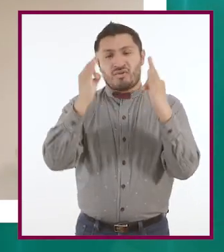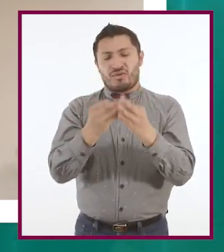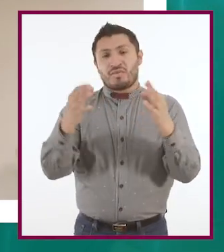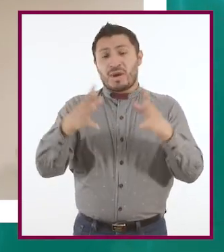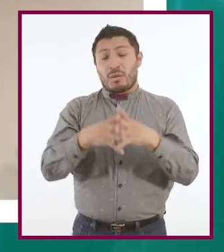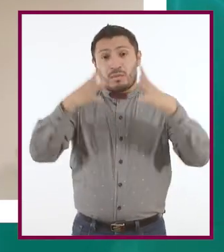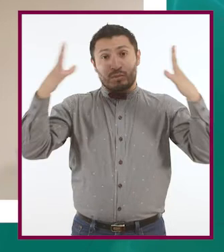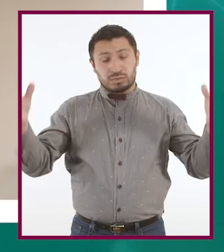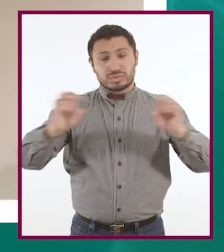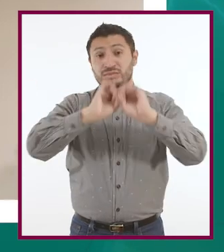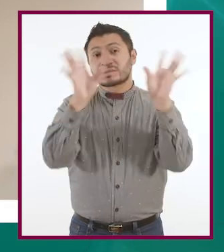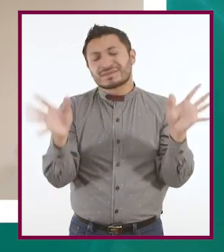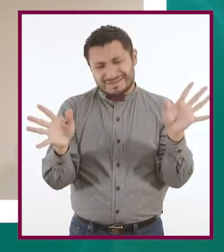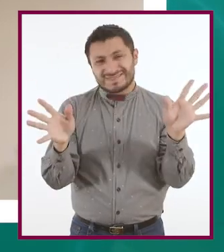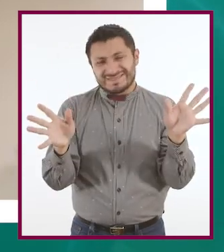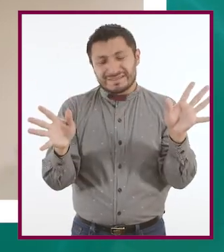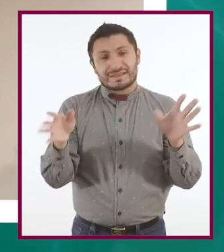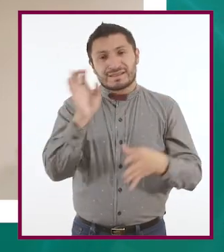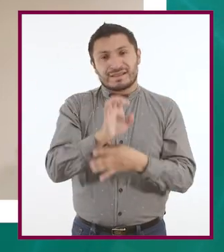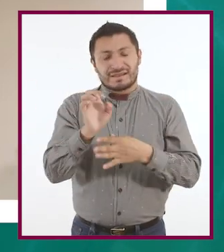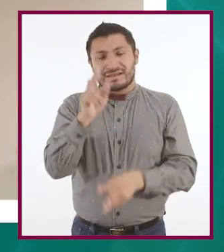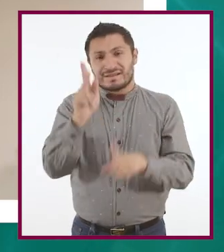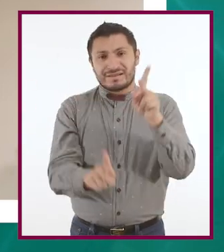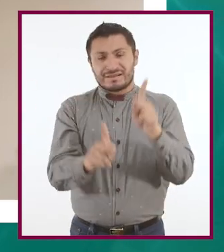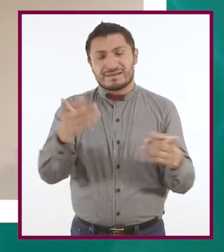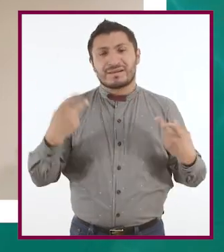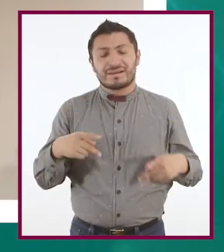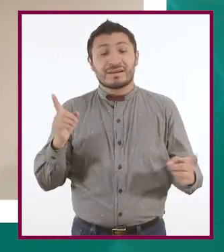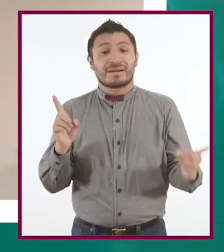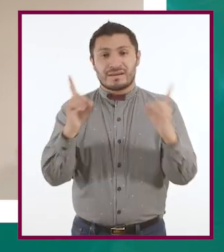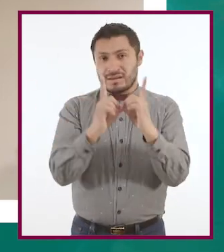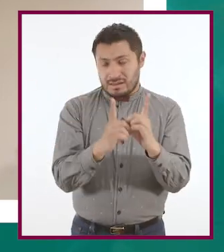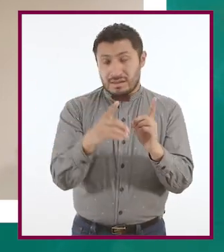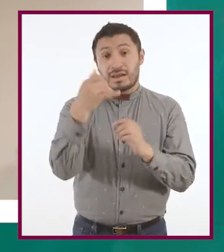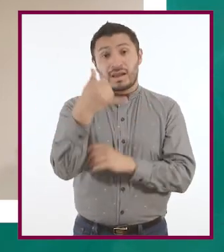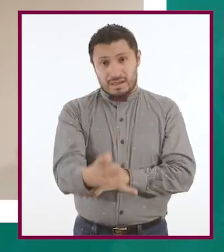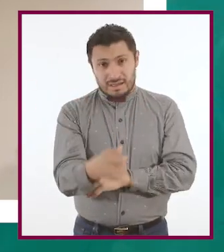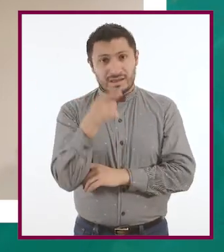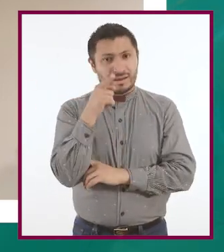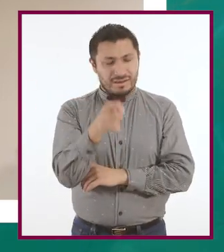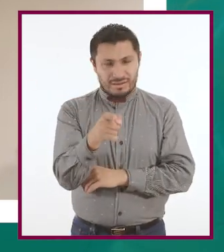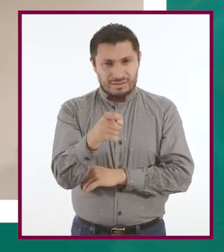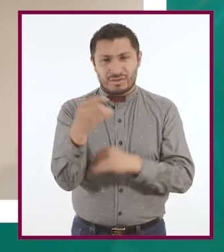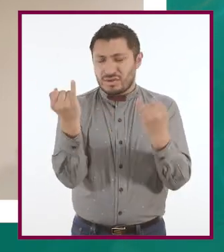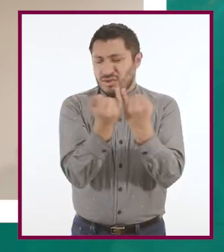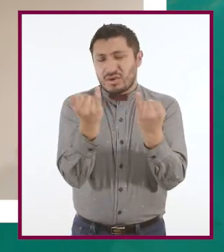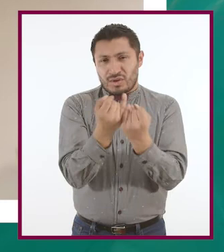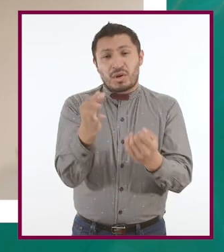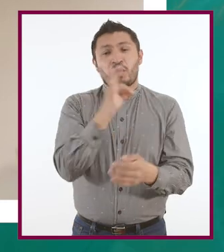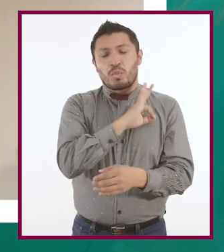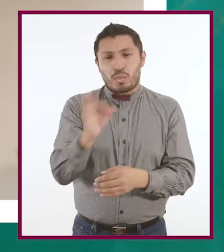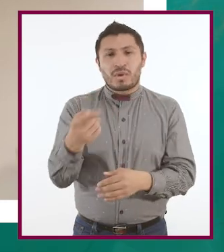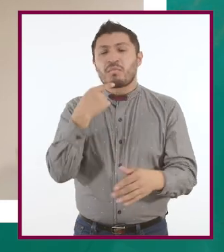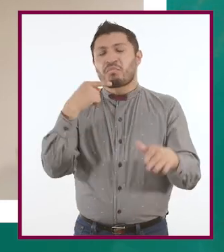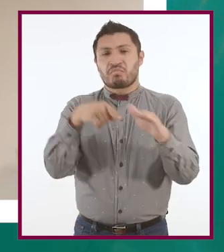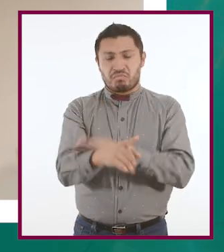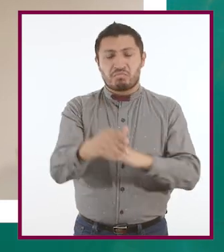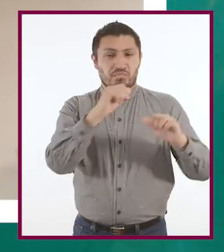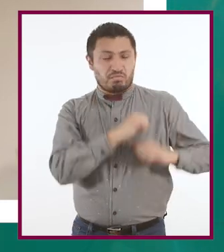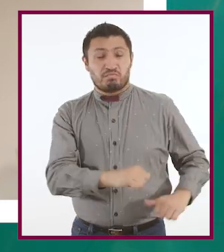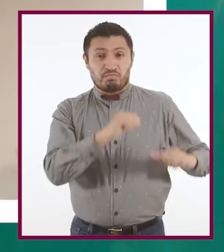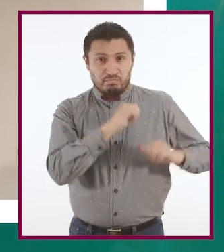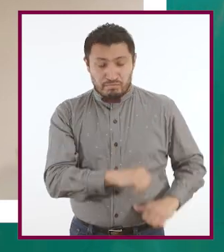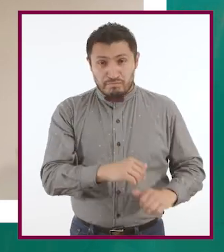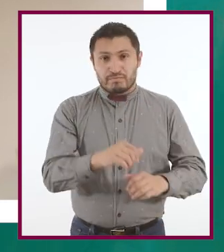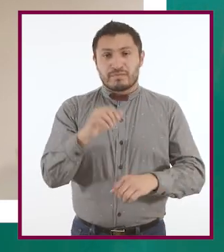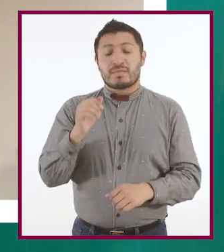amplia. Entonces, platicárselo a alguien cercano. Y esto también se puede reportar a las autoridades.